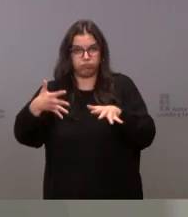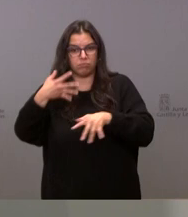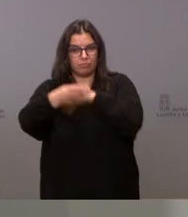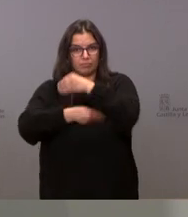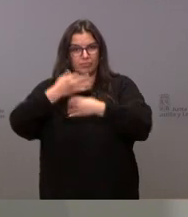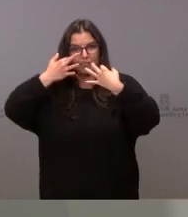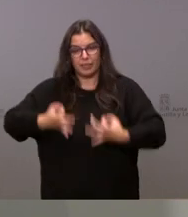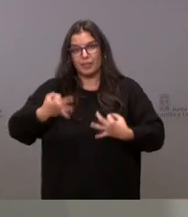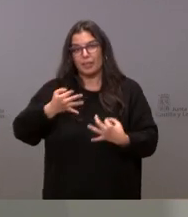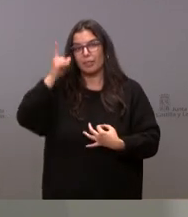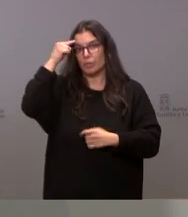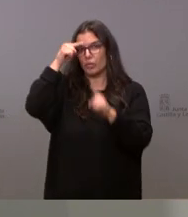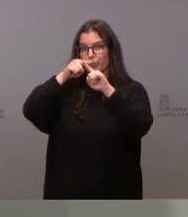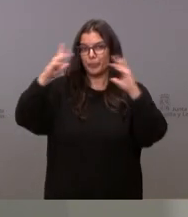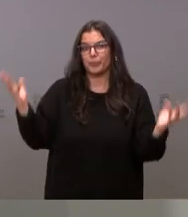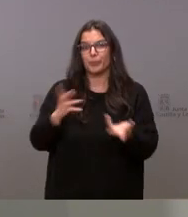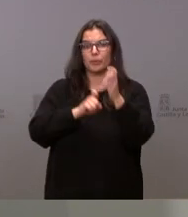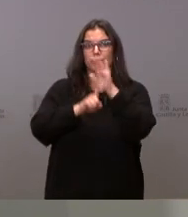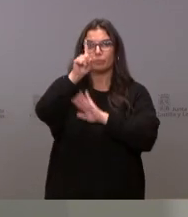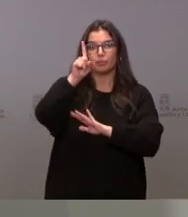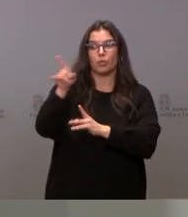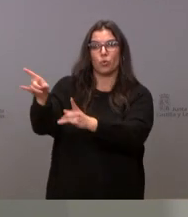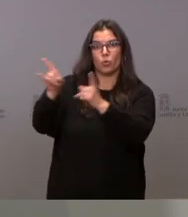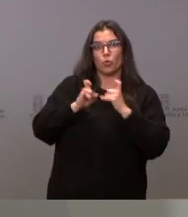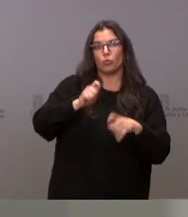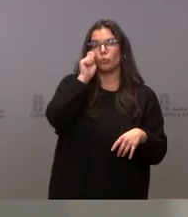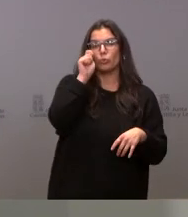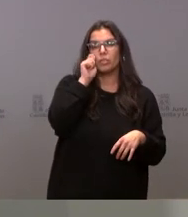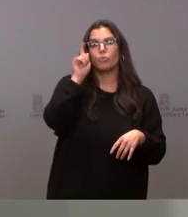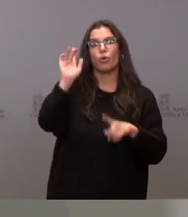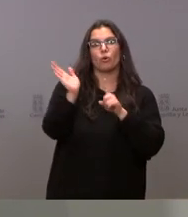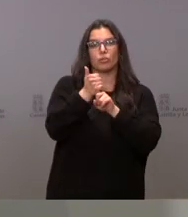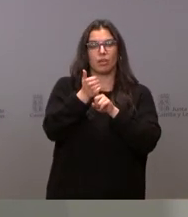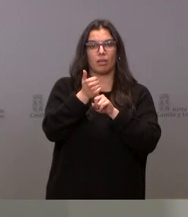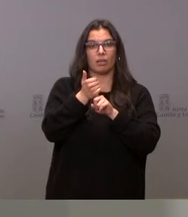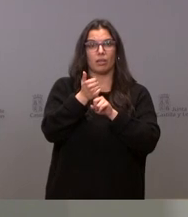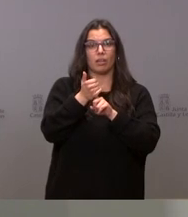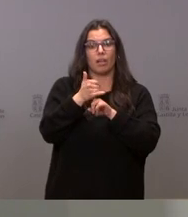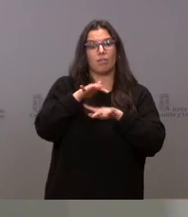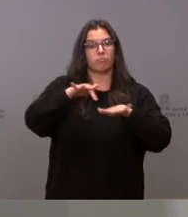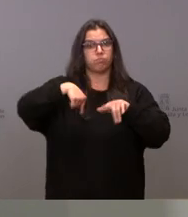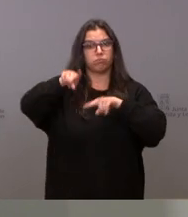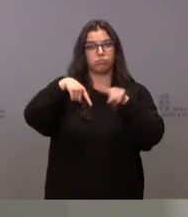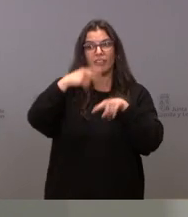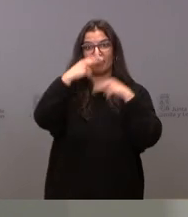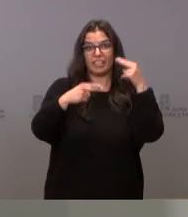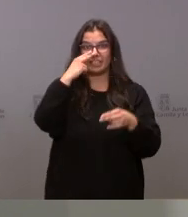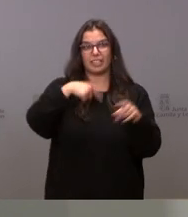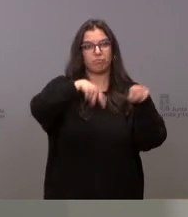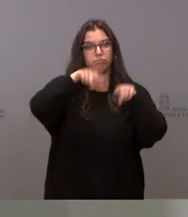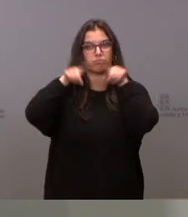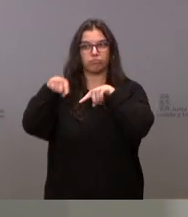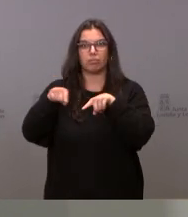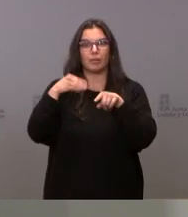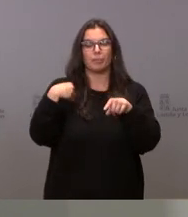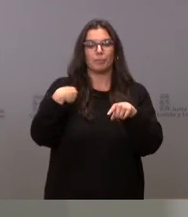la finalidad de impulsar el desarrollo de este destino turístico y conseguir la ampliación de la movilidad del visitante y la mayor diversificación